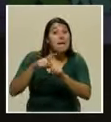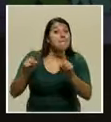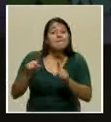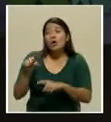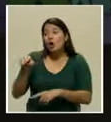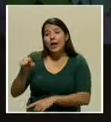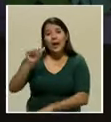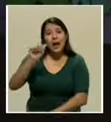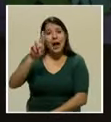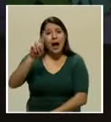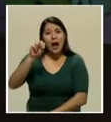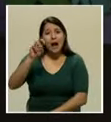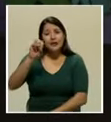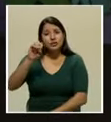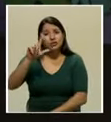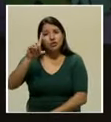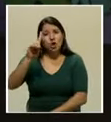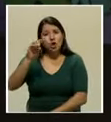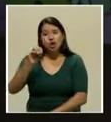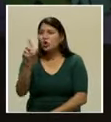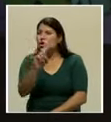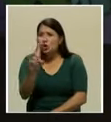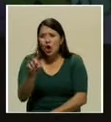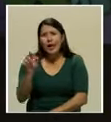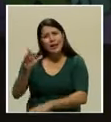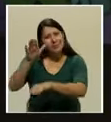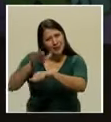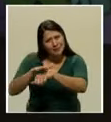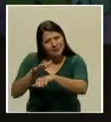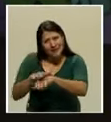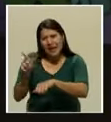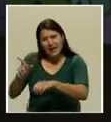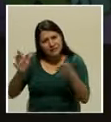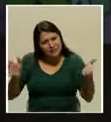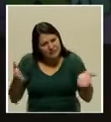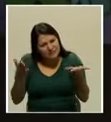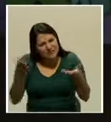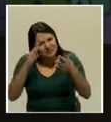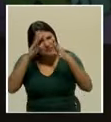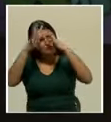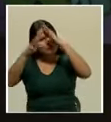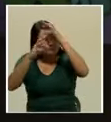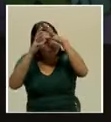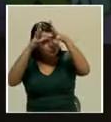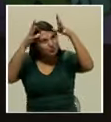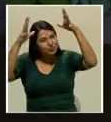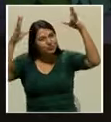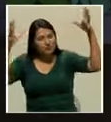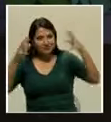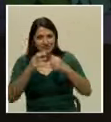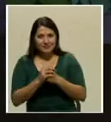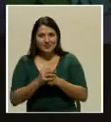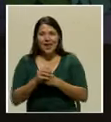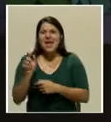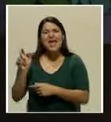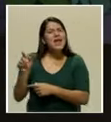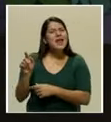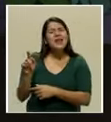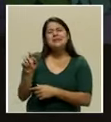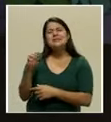permitía y más bien incentivaba esa supervivencia de lo imaginario. En general, él